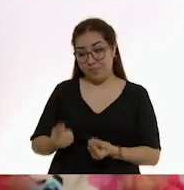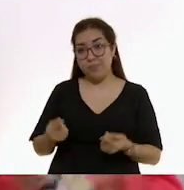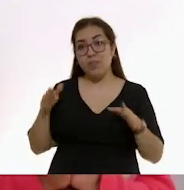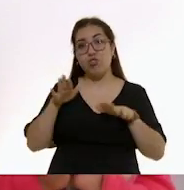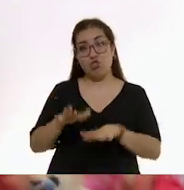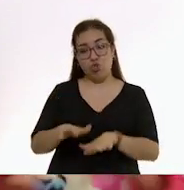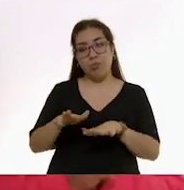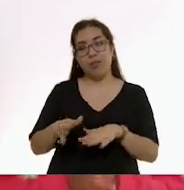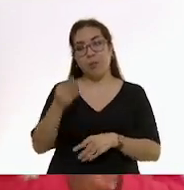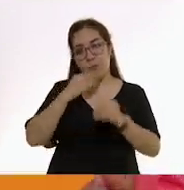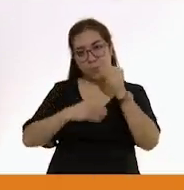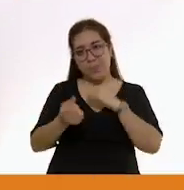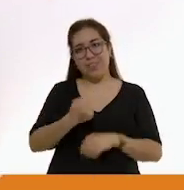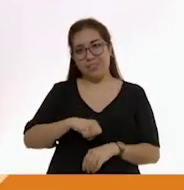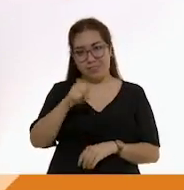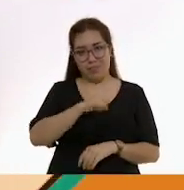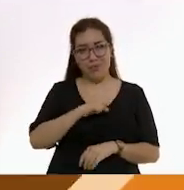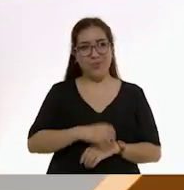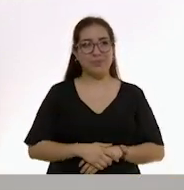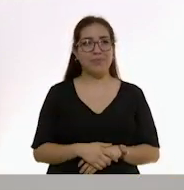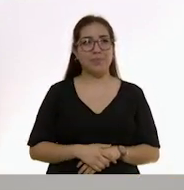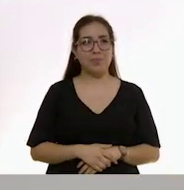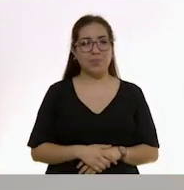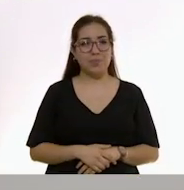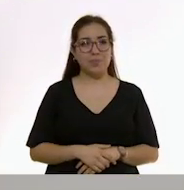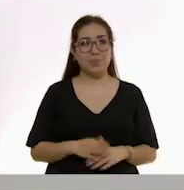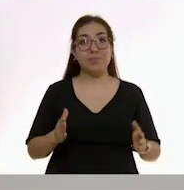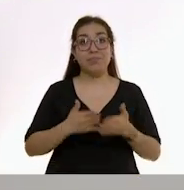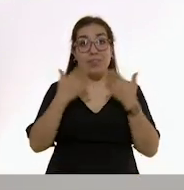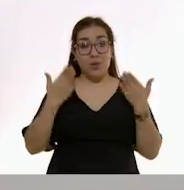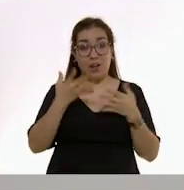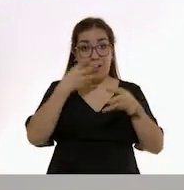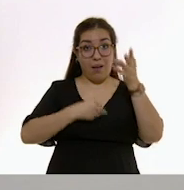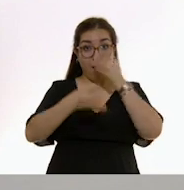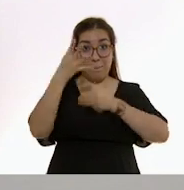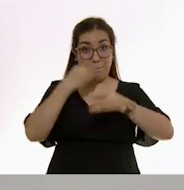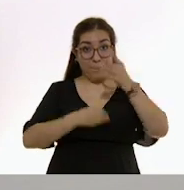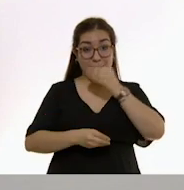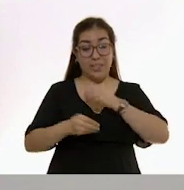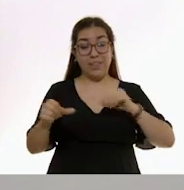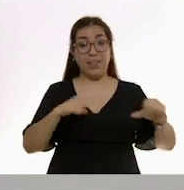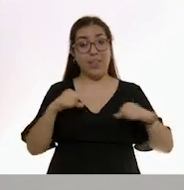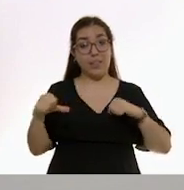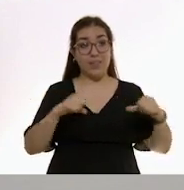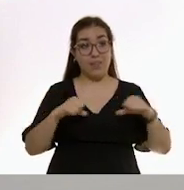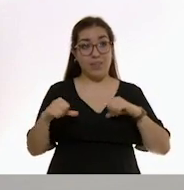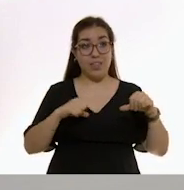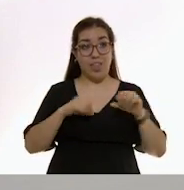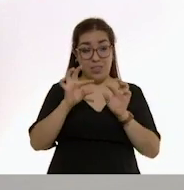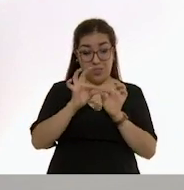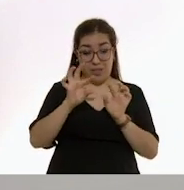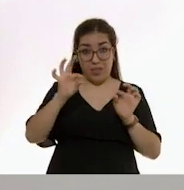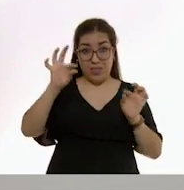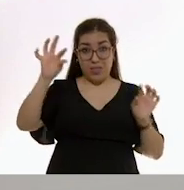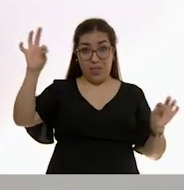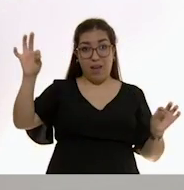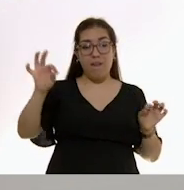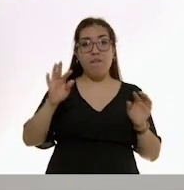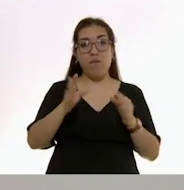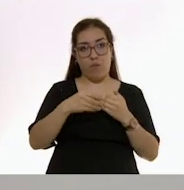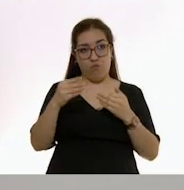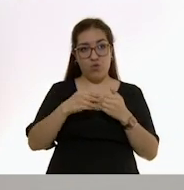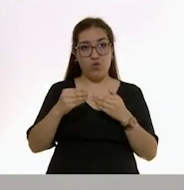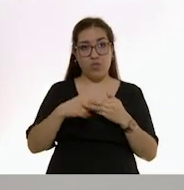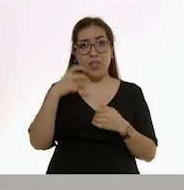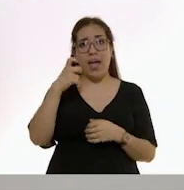de la alimentación saludable. Aprenderemos a realizar la actividad Pinchos de Fruta, que tiene como